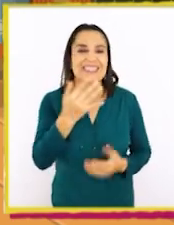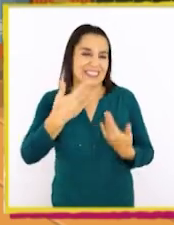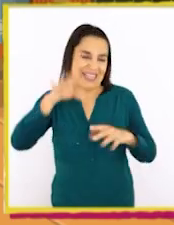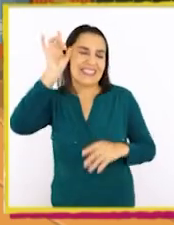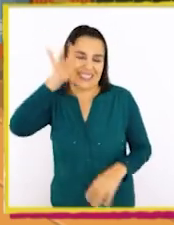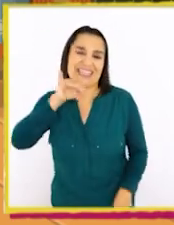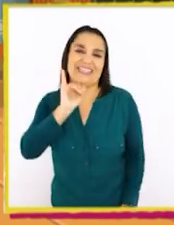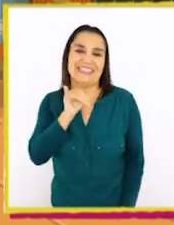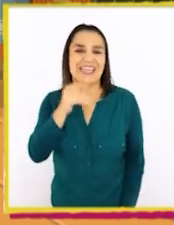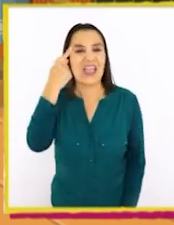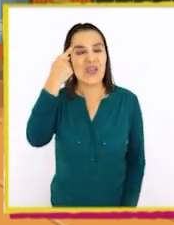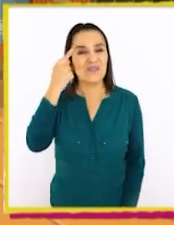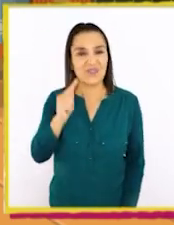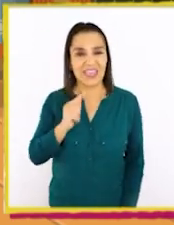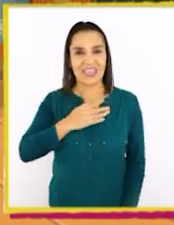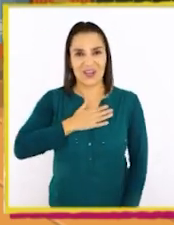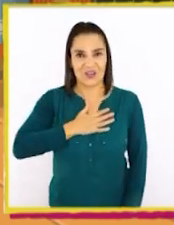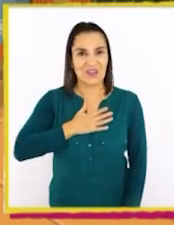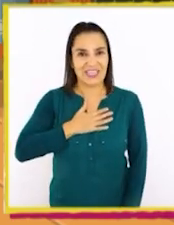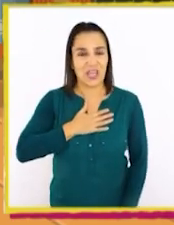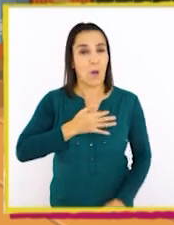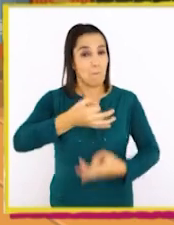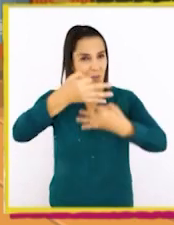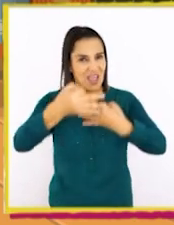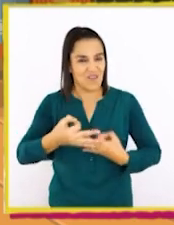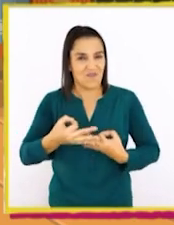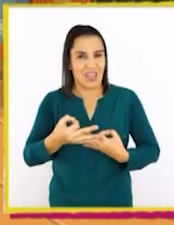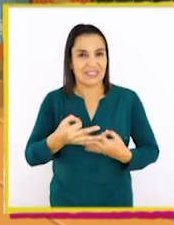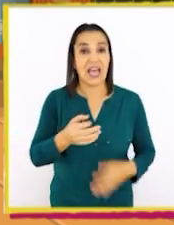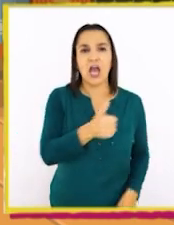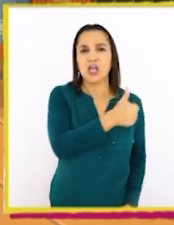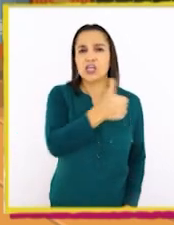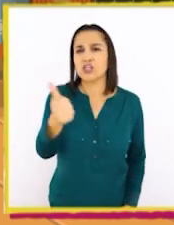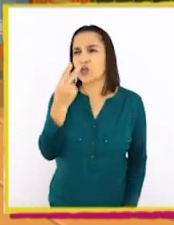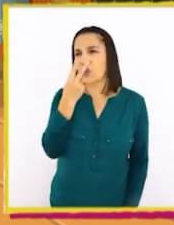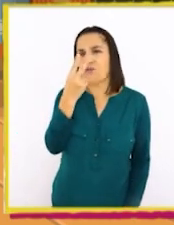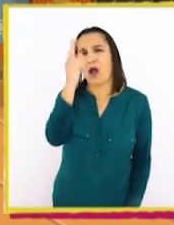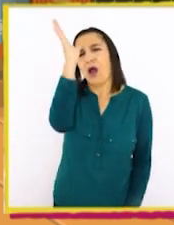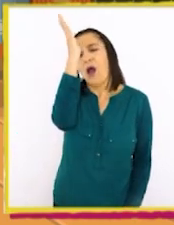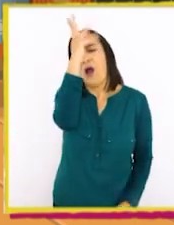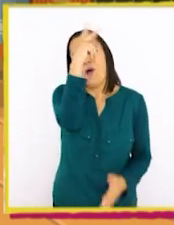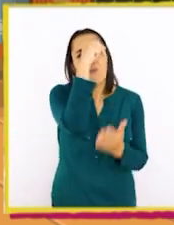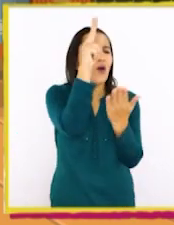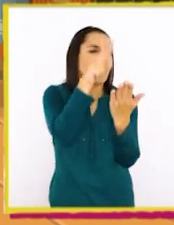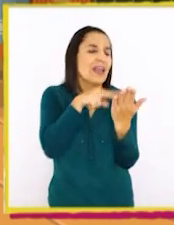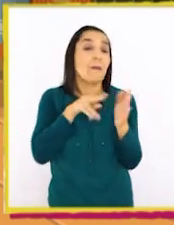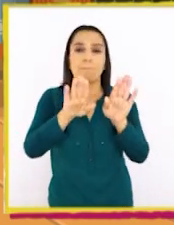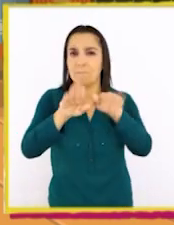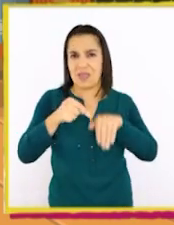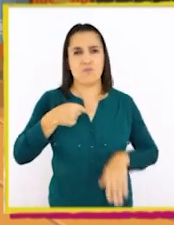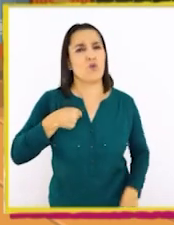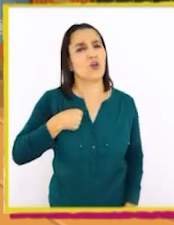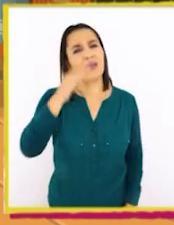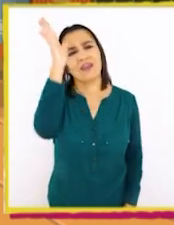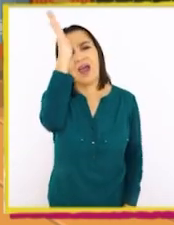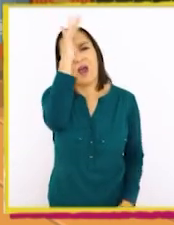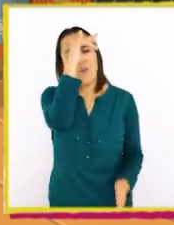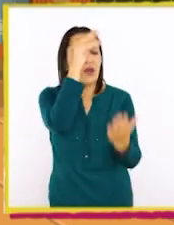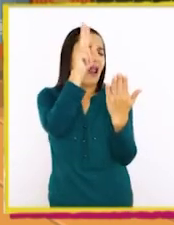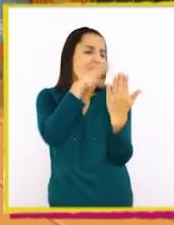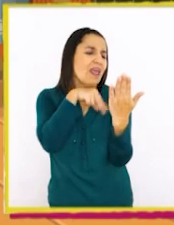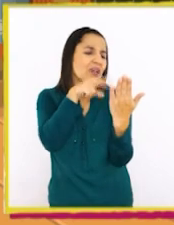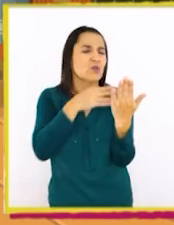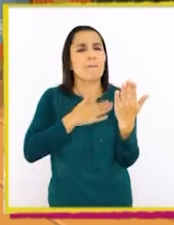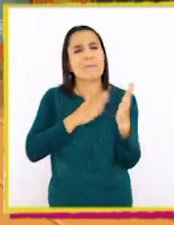ya sé que sí. Pero es que quiero que sea perfecta. Que todos se enamoren de leer. Como yo me enamoré de la lectura